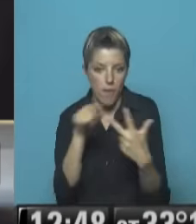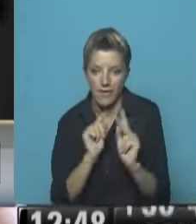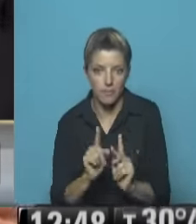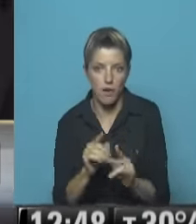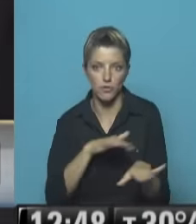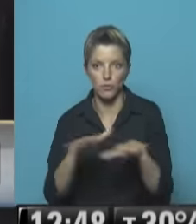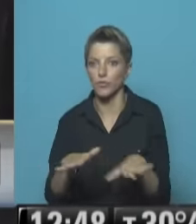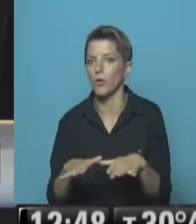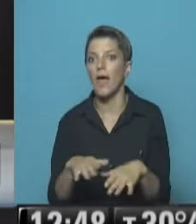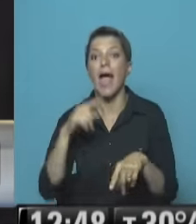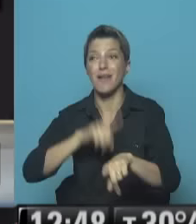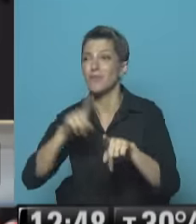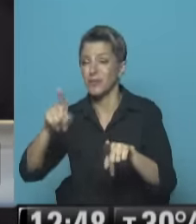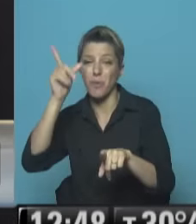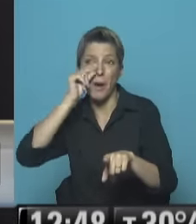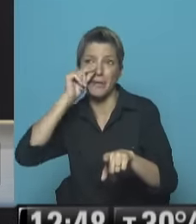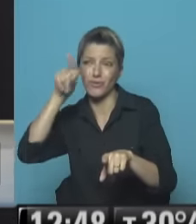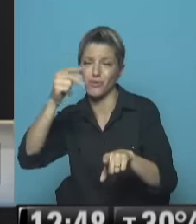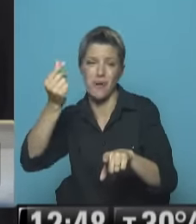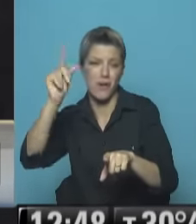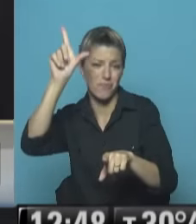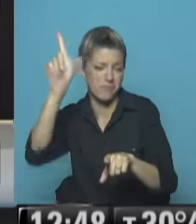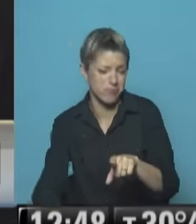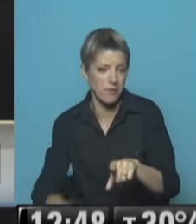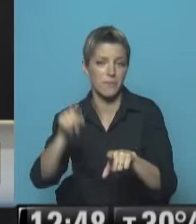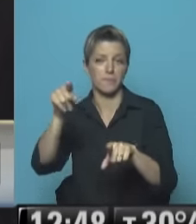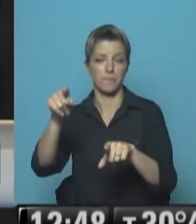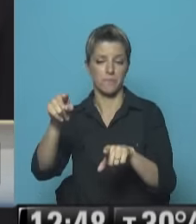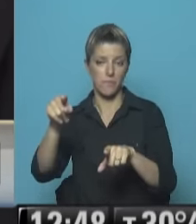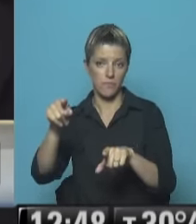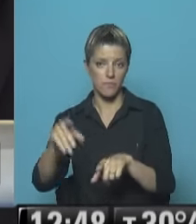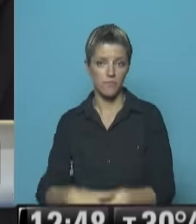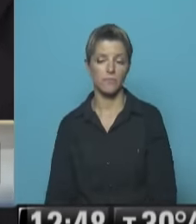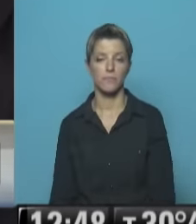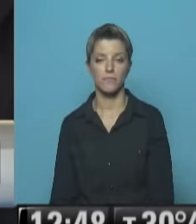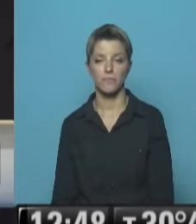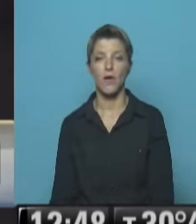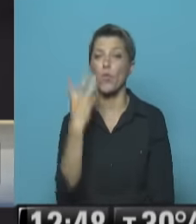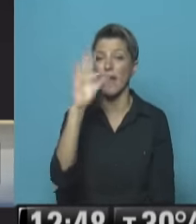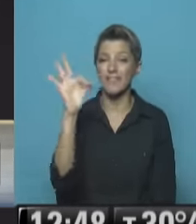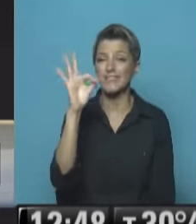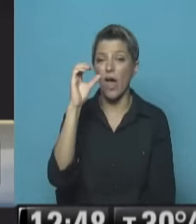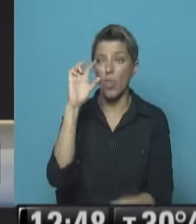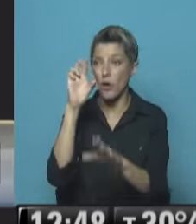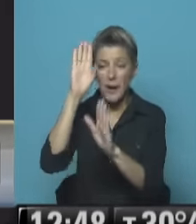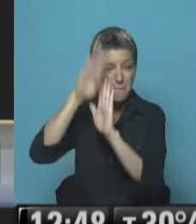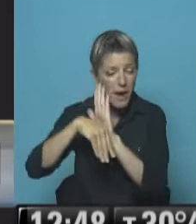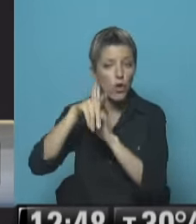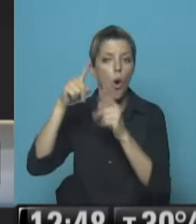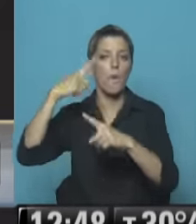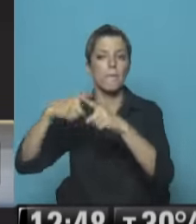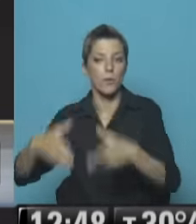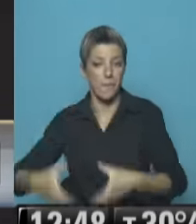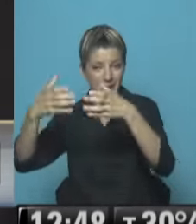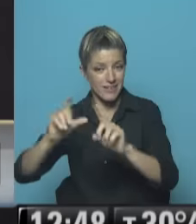petróleo Que te deterioró Totalmente Las cuentas fiscales Como esta caída Del petróleo Por debajo de 40 dólares El barril Esto también es parte De la